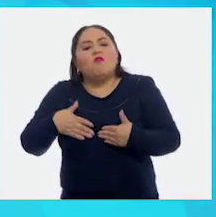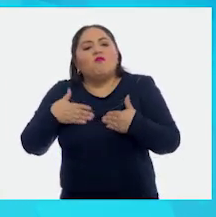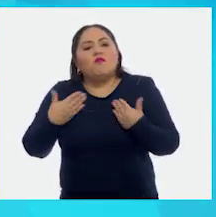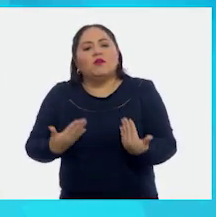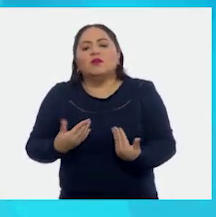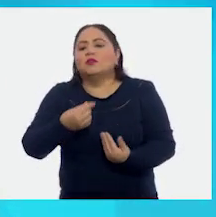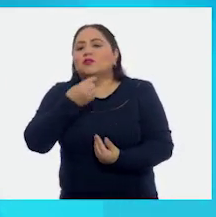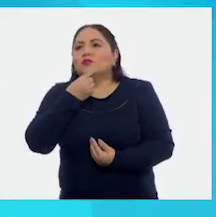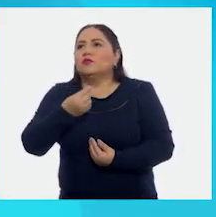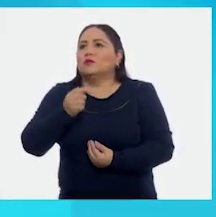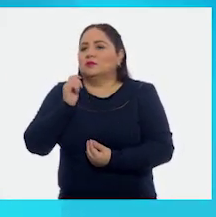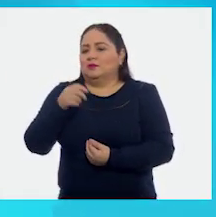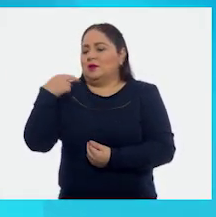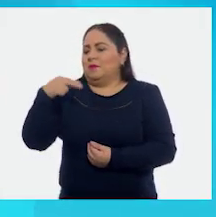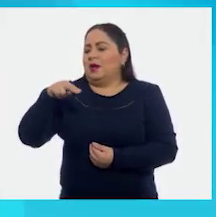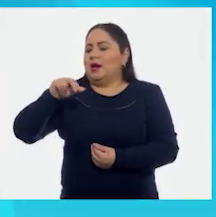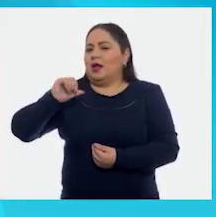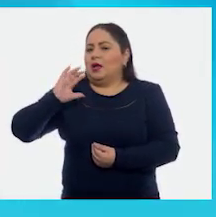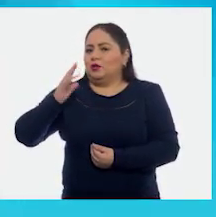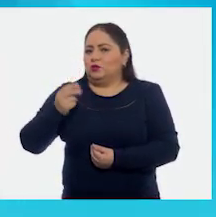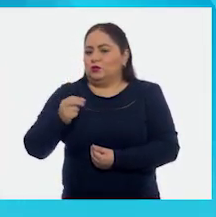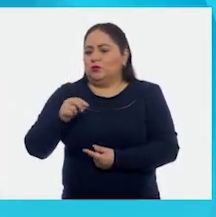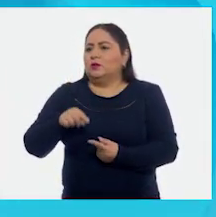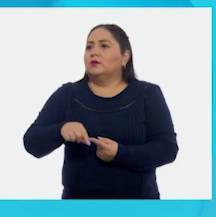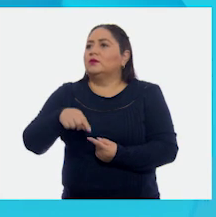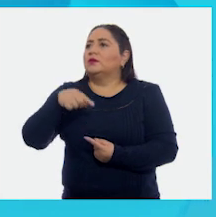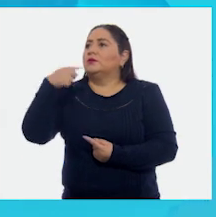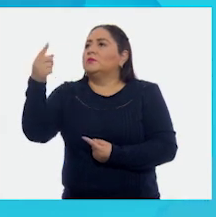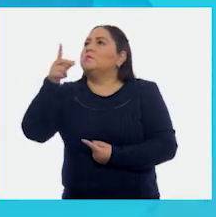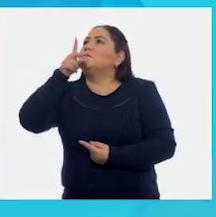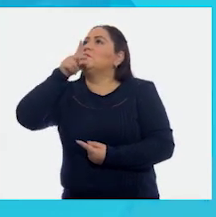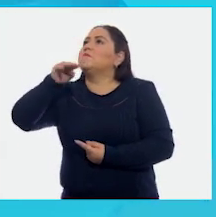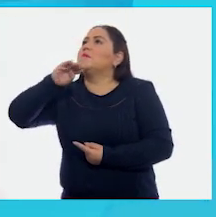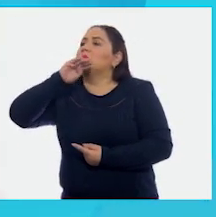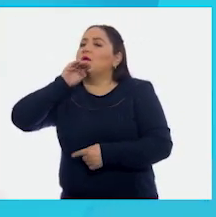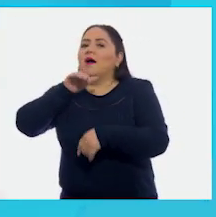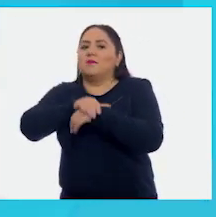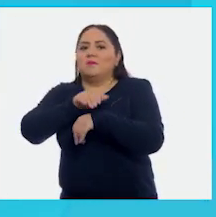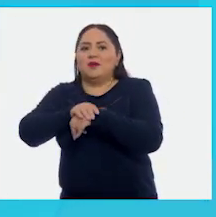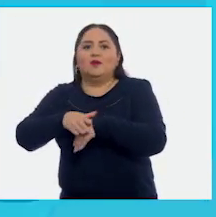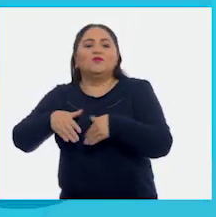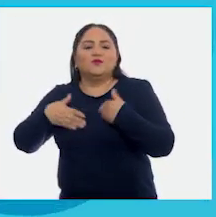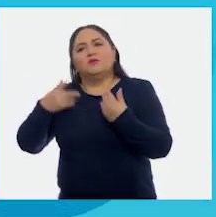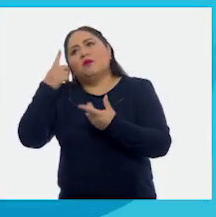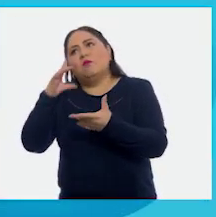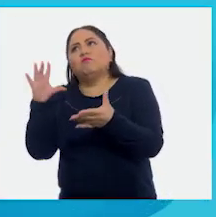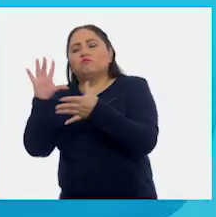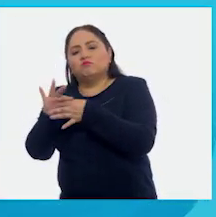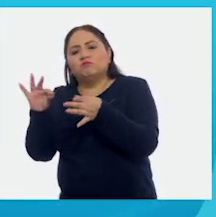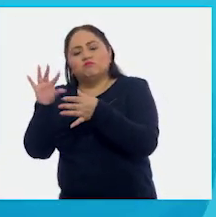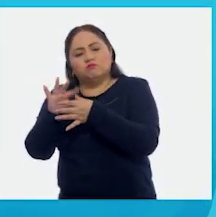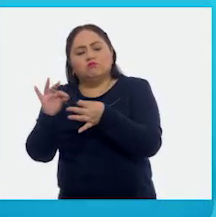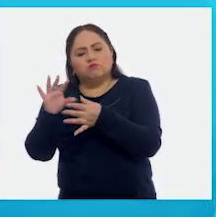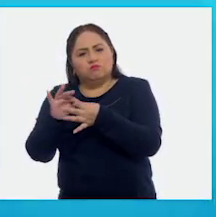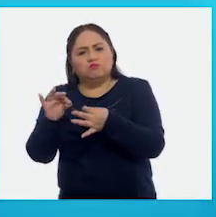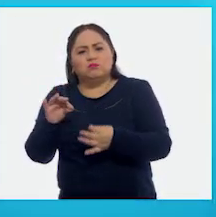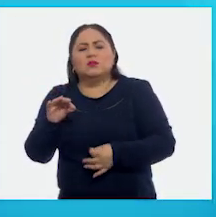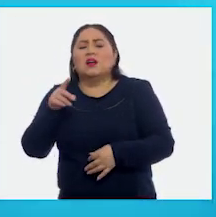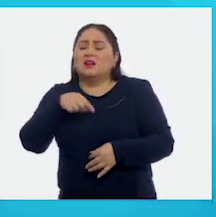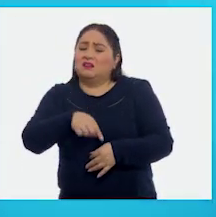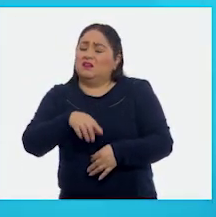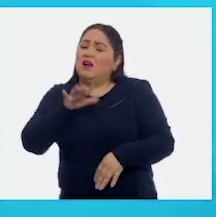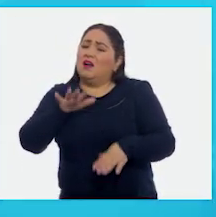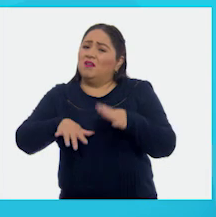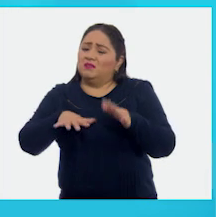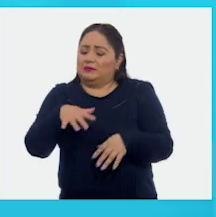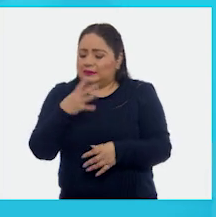un niño llamado Nacho le tiene a sus padres y amigos para platicarles algo que a veces